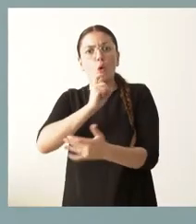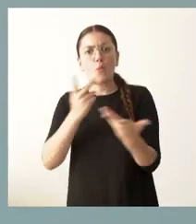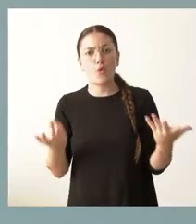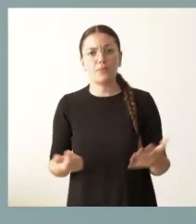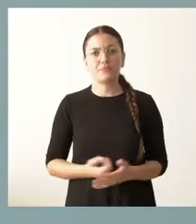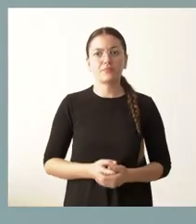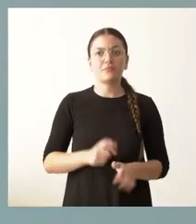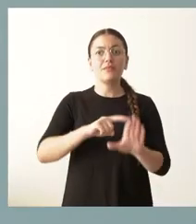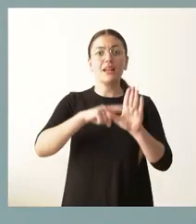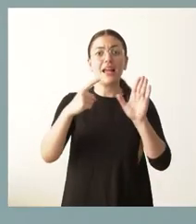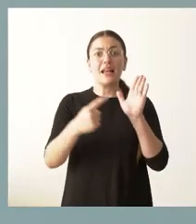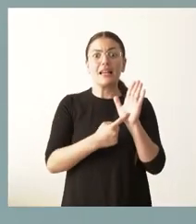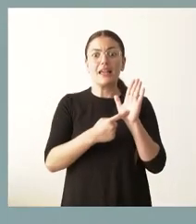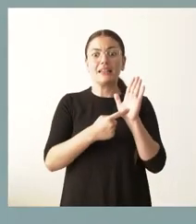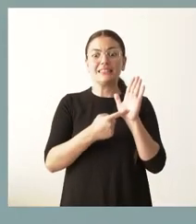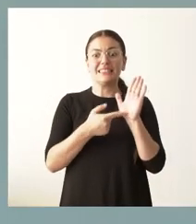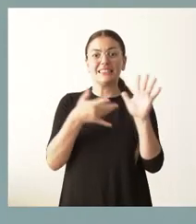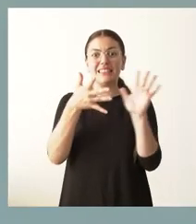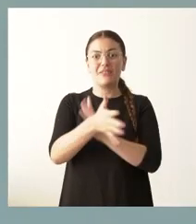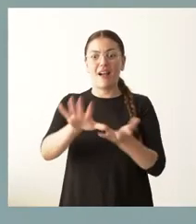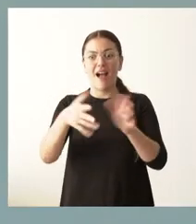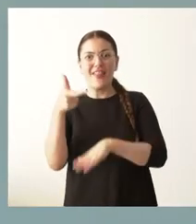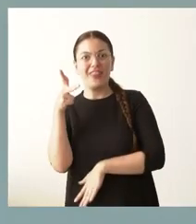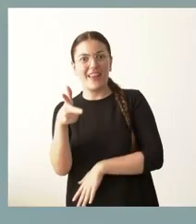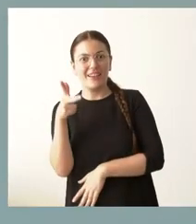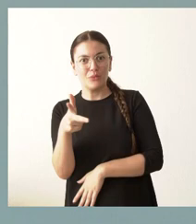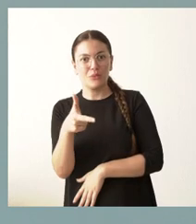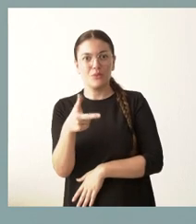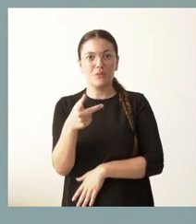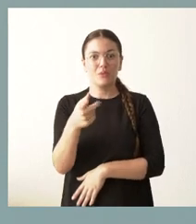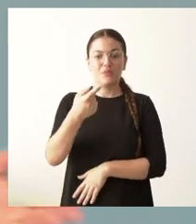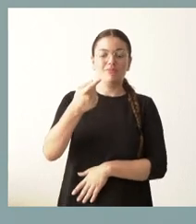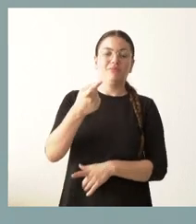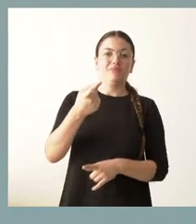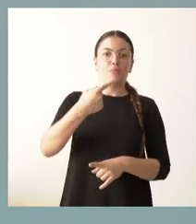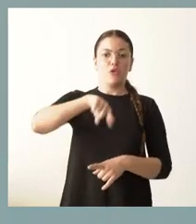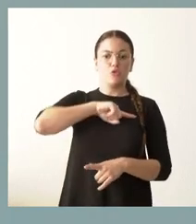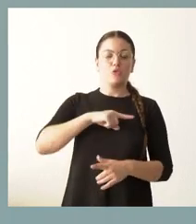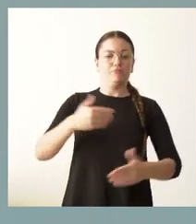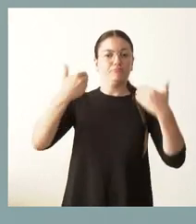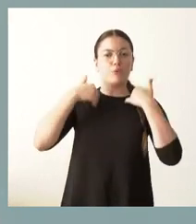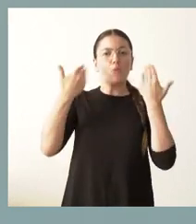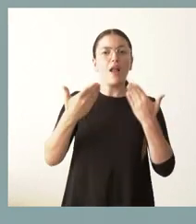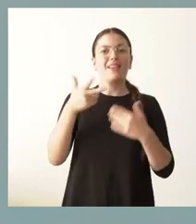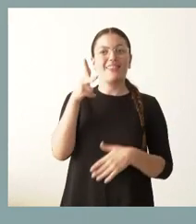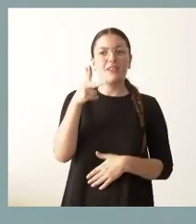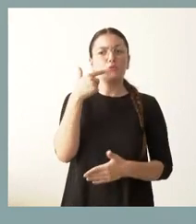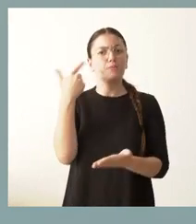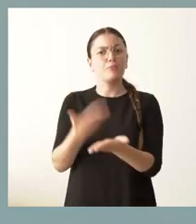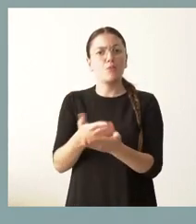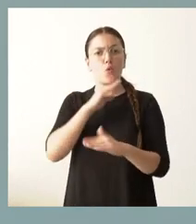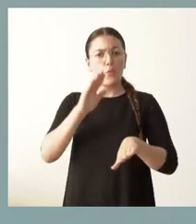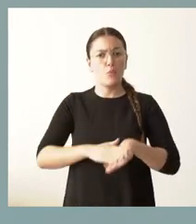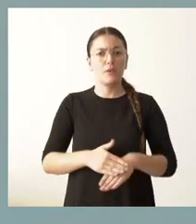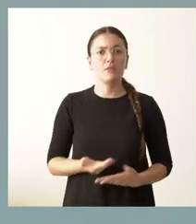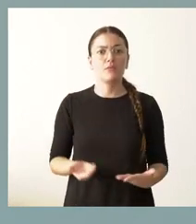genera un derecho y luego es la obligación nuestra hacer efectivo ese derecho. No es poca cosa generar ese derecho y no es poca cosa regularlo por ley